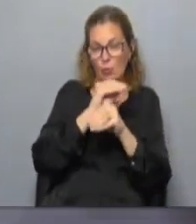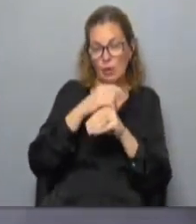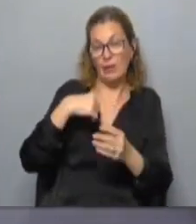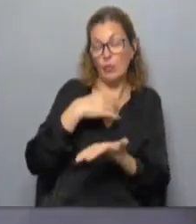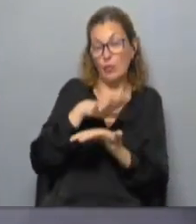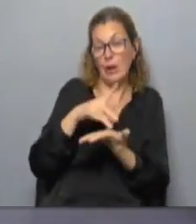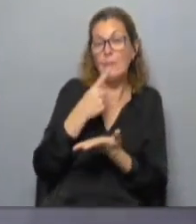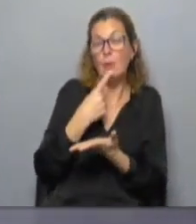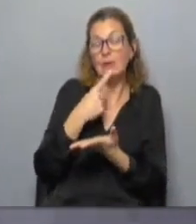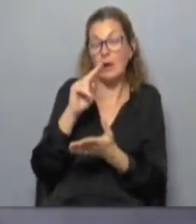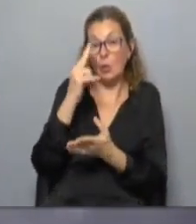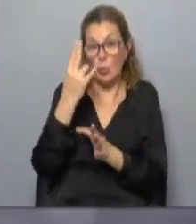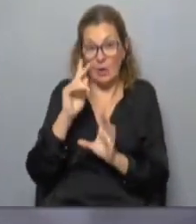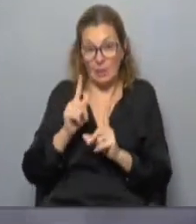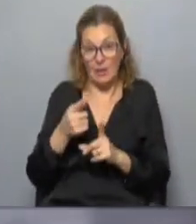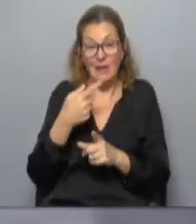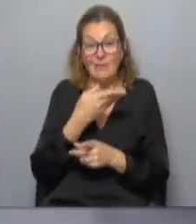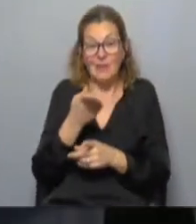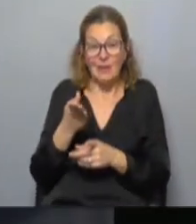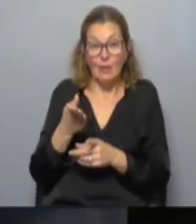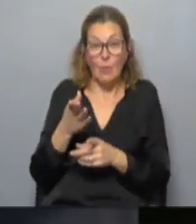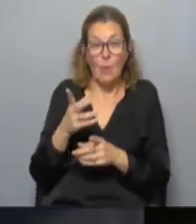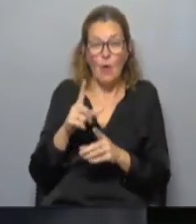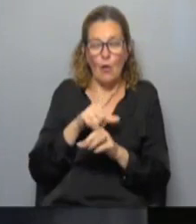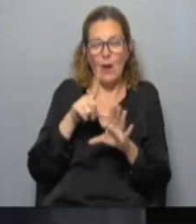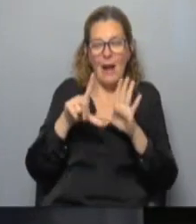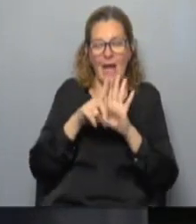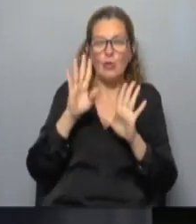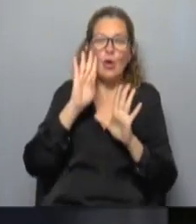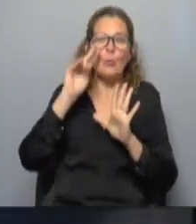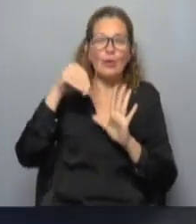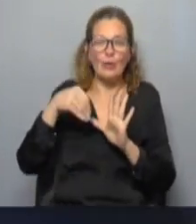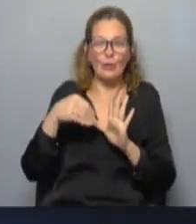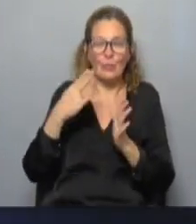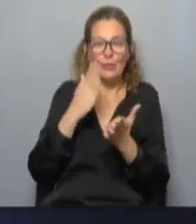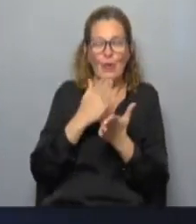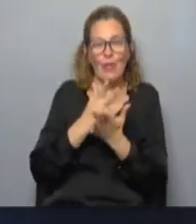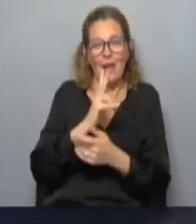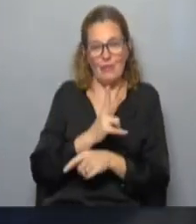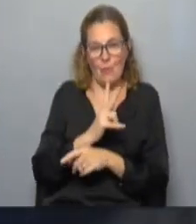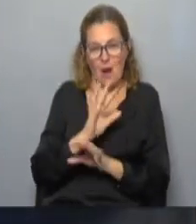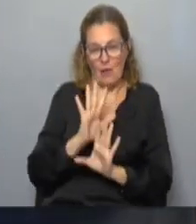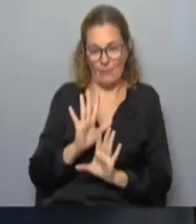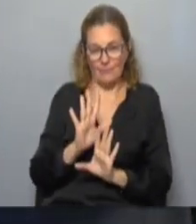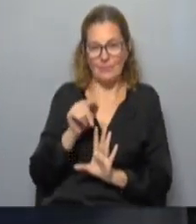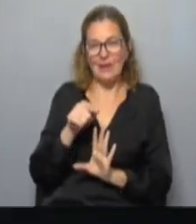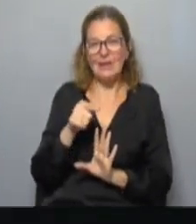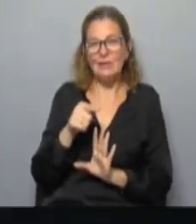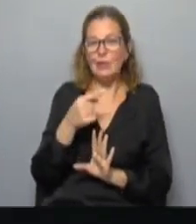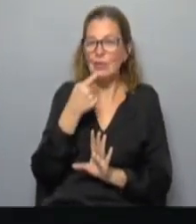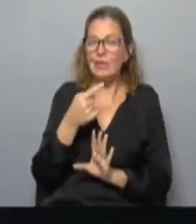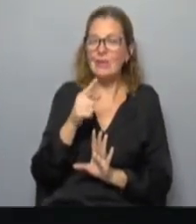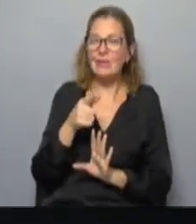sociales y políticas del Uruguay que refiere a un Estado laico con reconocimiento de los derechos humanos. Ante esto, se